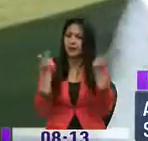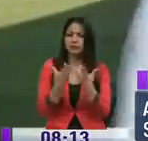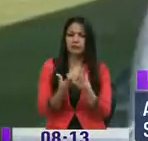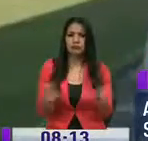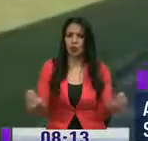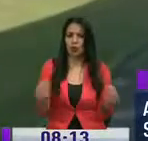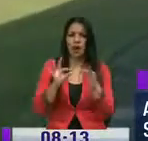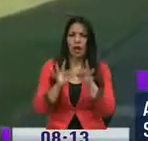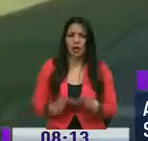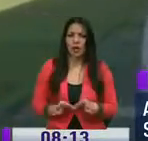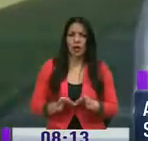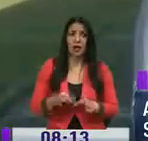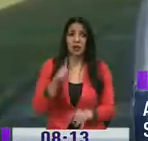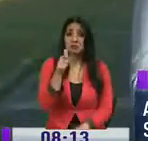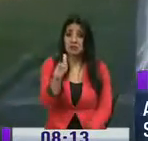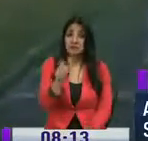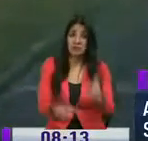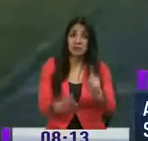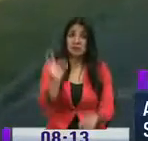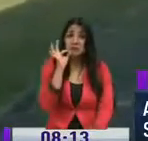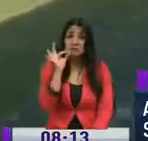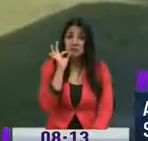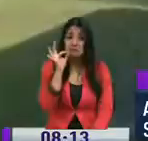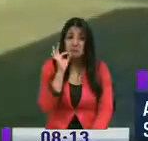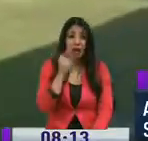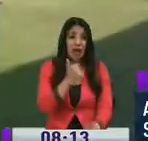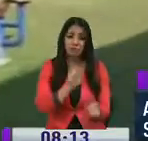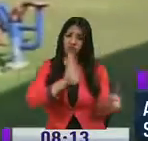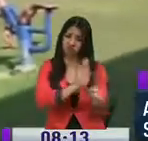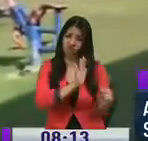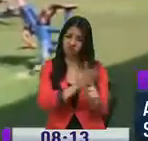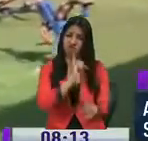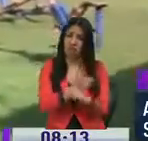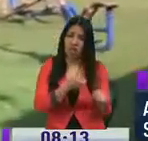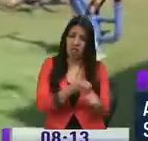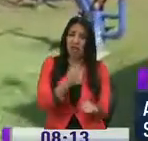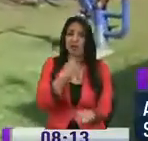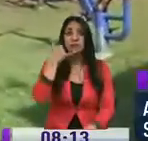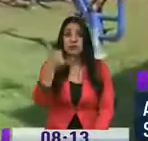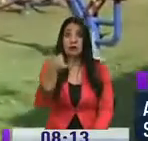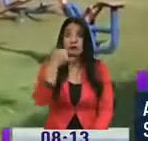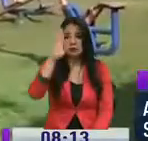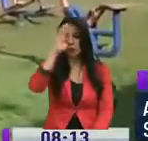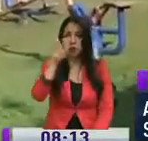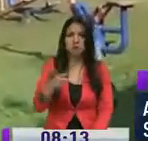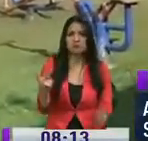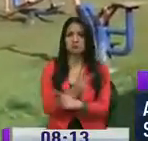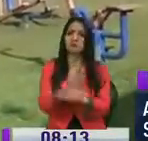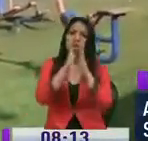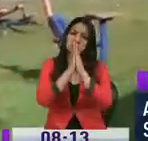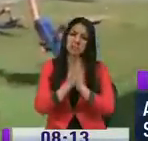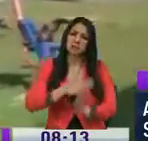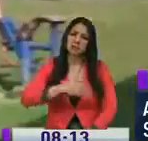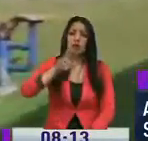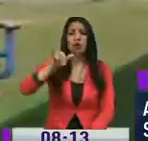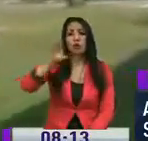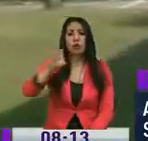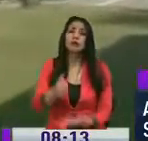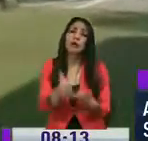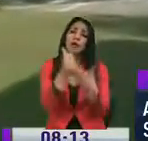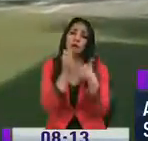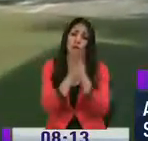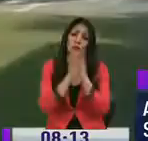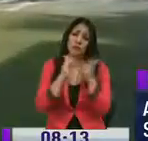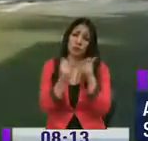amenazadas por los marihuaneros porque continuamente estamos llamando a la policía. Por favor, señor Roberto, ayúdenos en este problema.